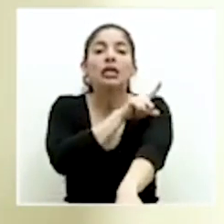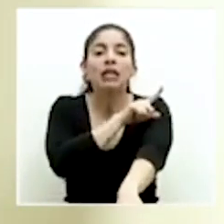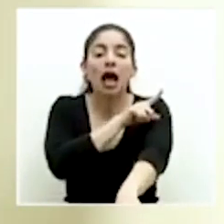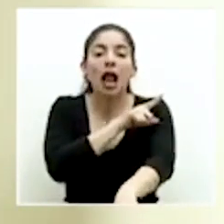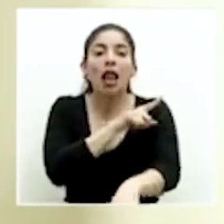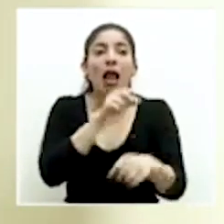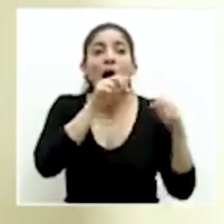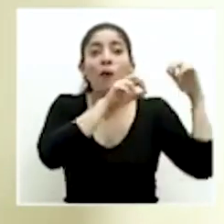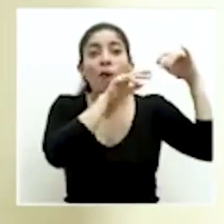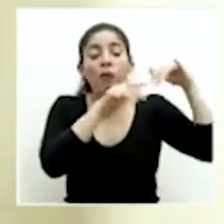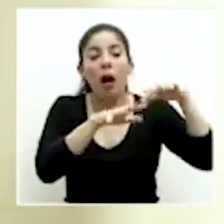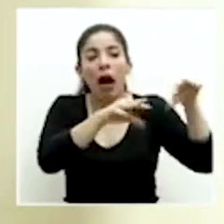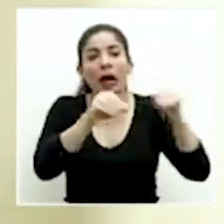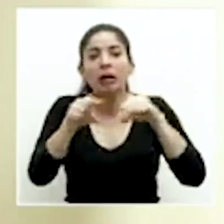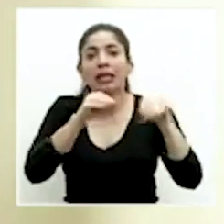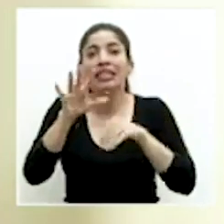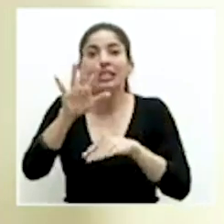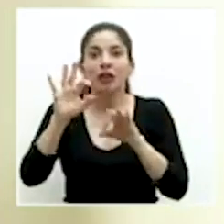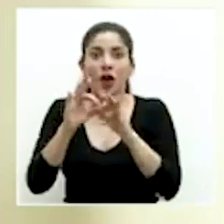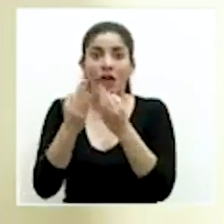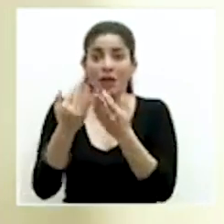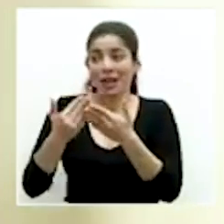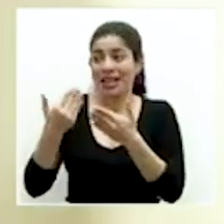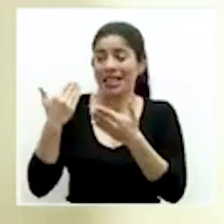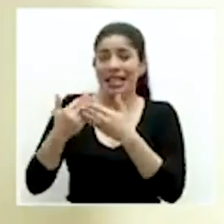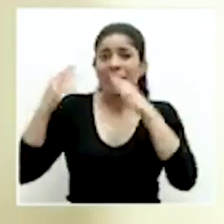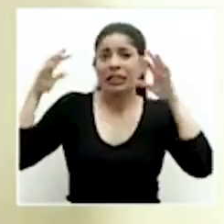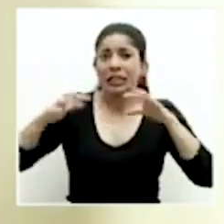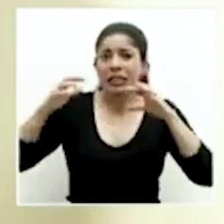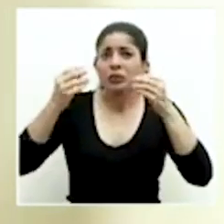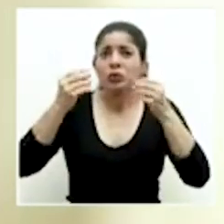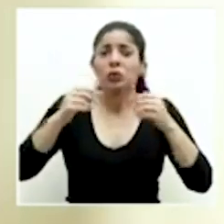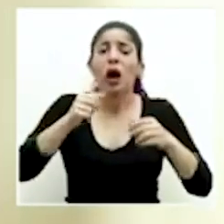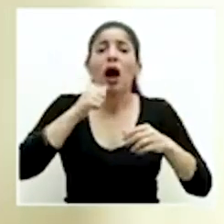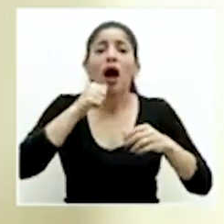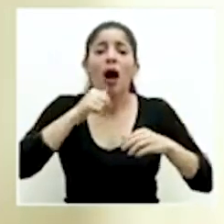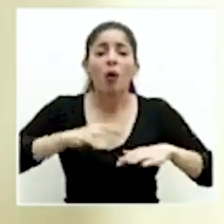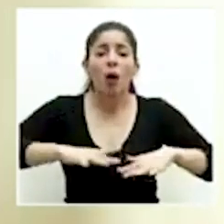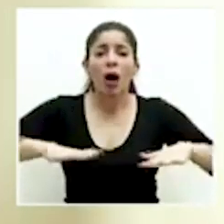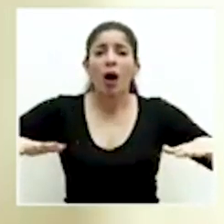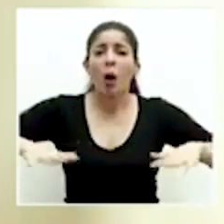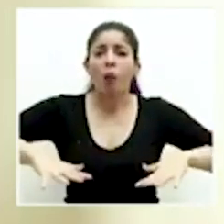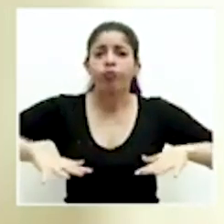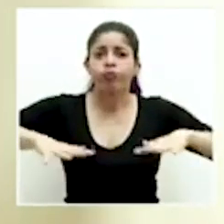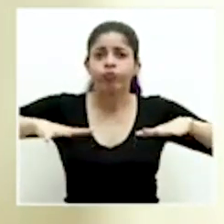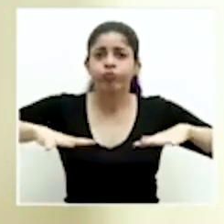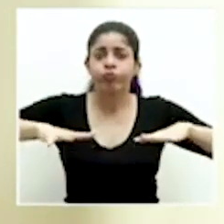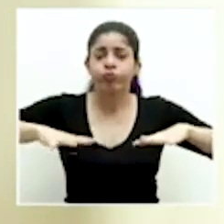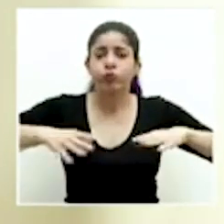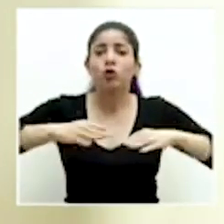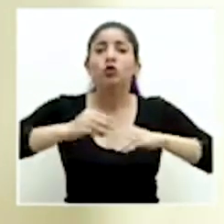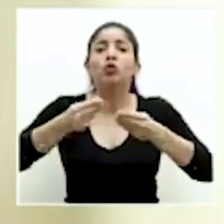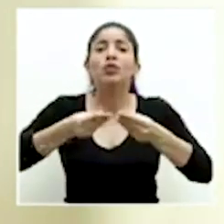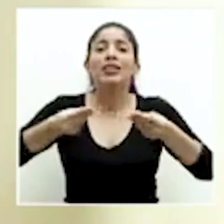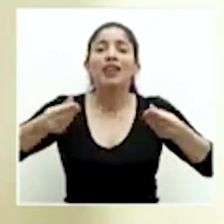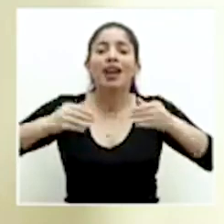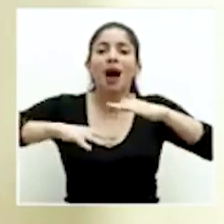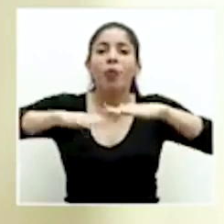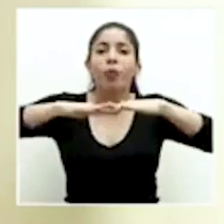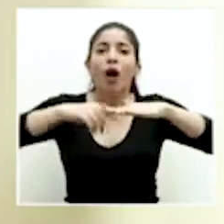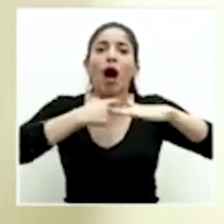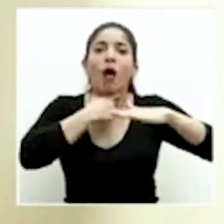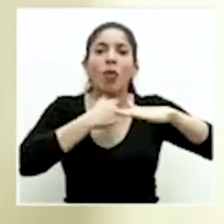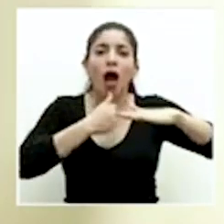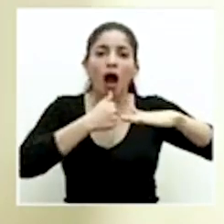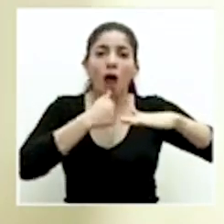deslizamiento. Ha llovido fuertemente en las últimas horas, tenemos suelos saturados, y, adicionalmente, el Instituto Meteorológico Nacional